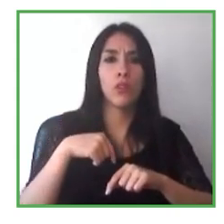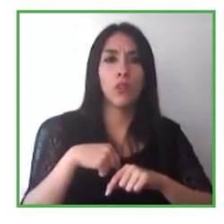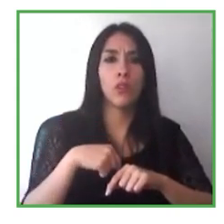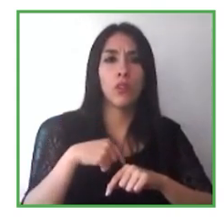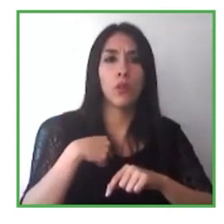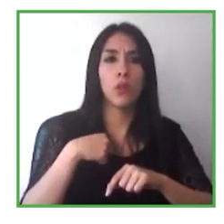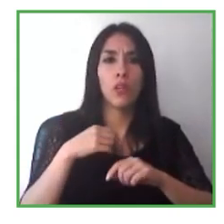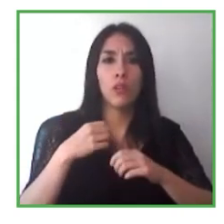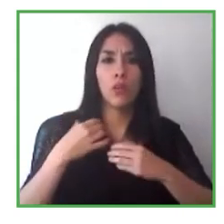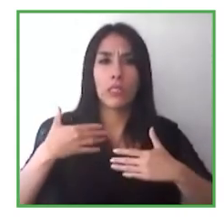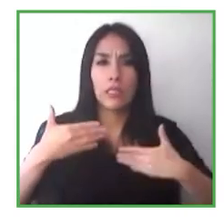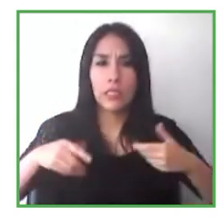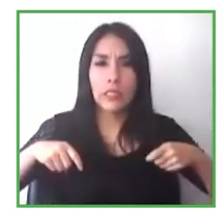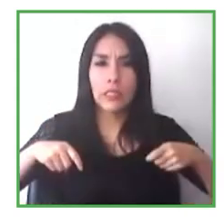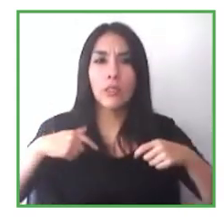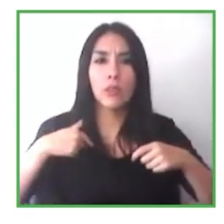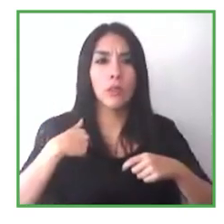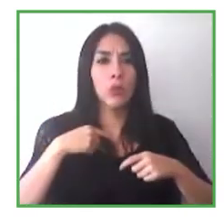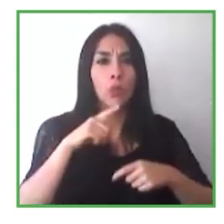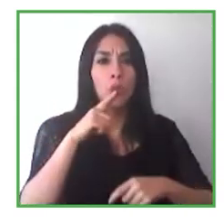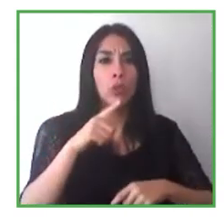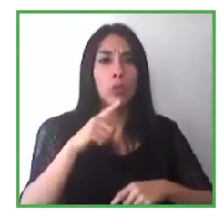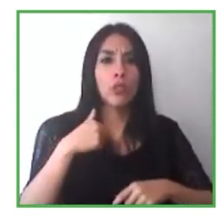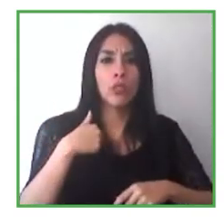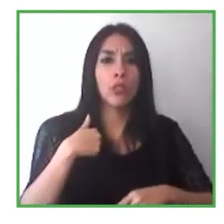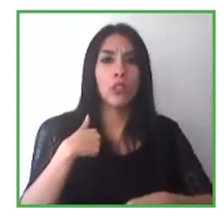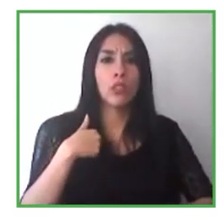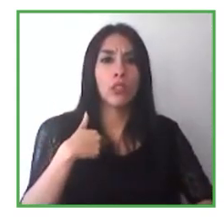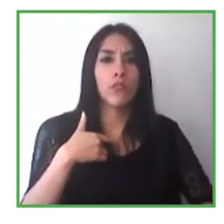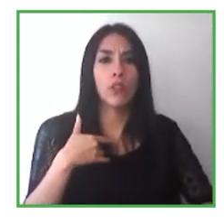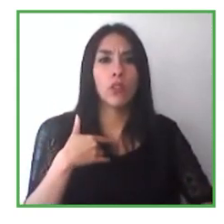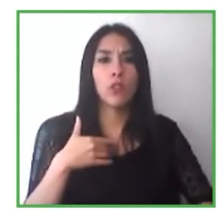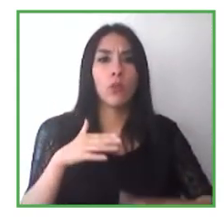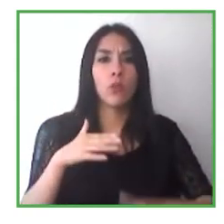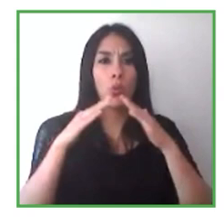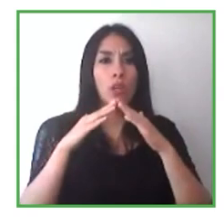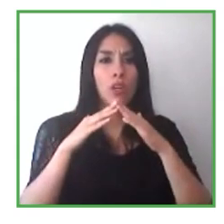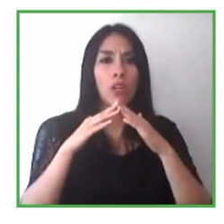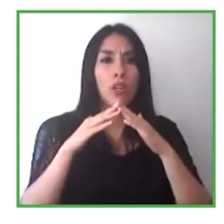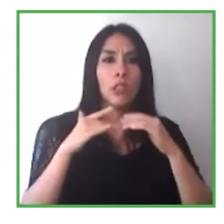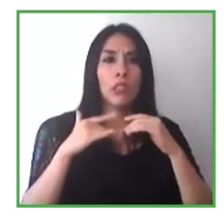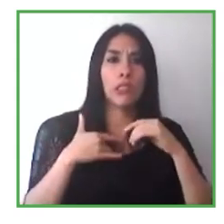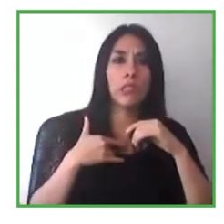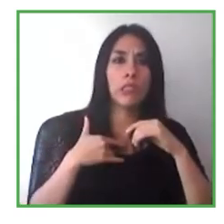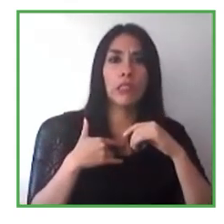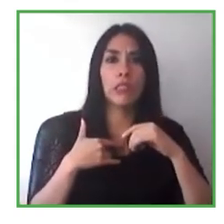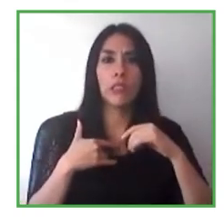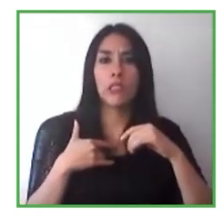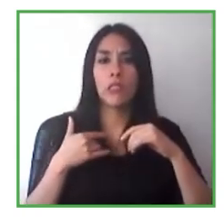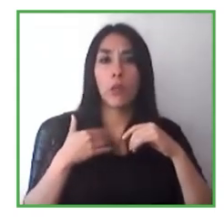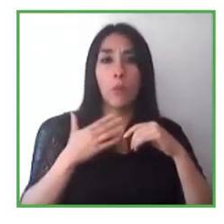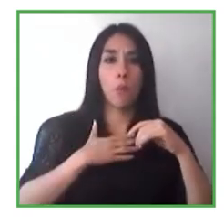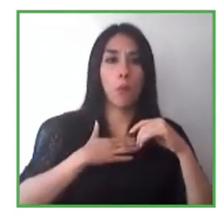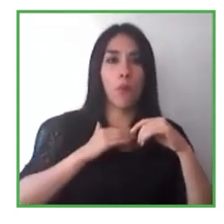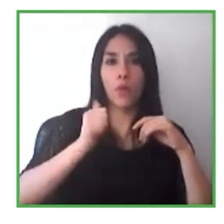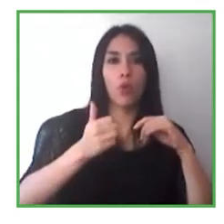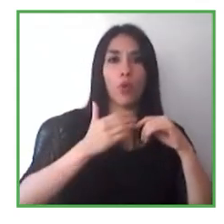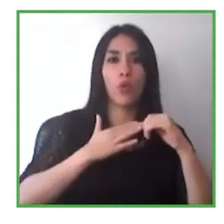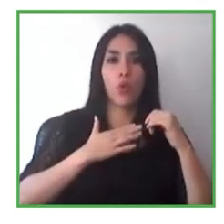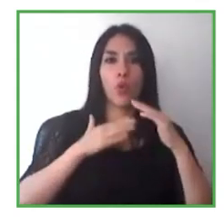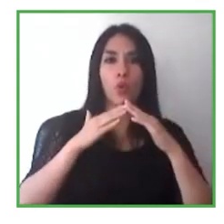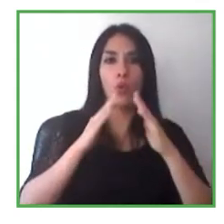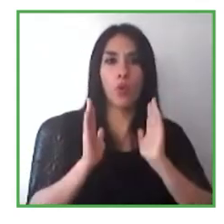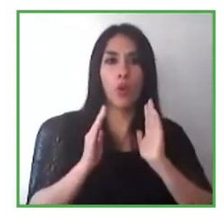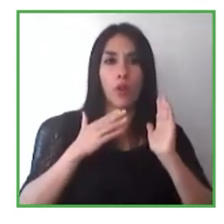estar en casa, en este entorno donde tengo mi propia asistente que está acá en el pasillo que es mi